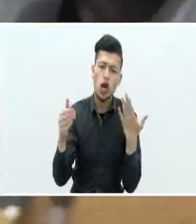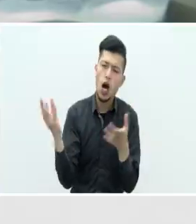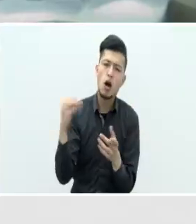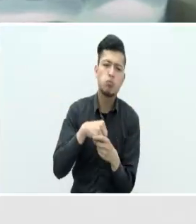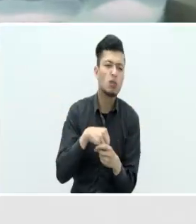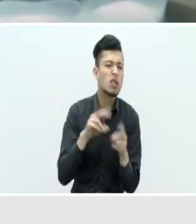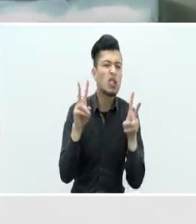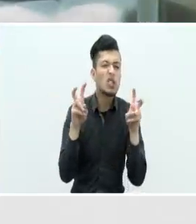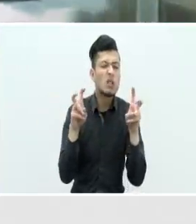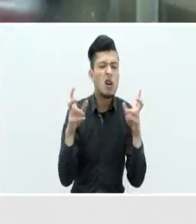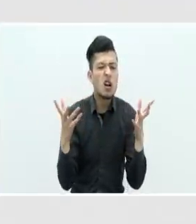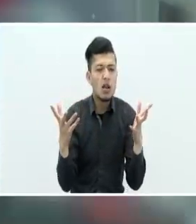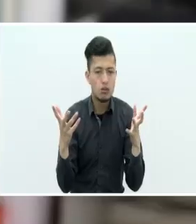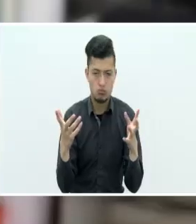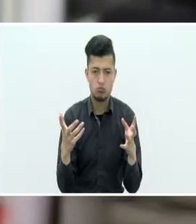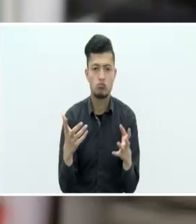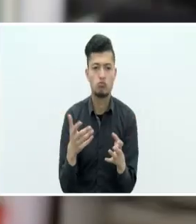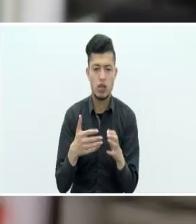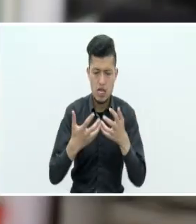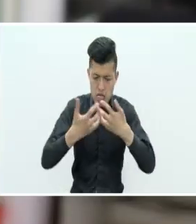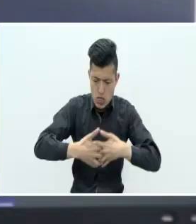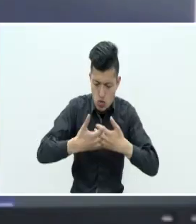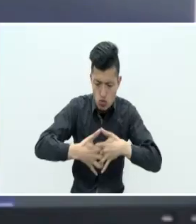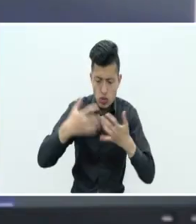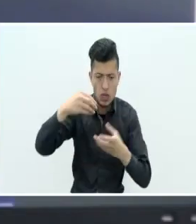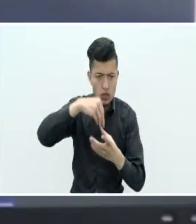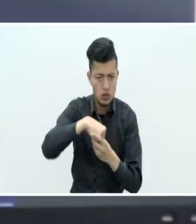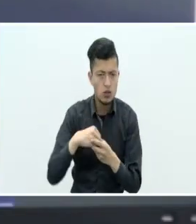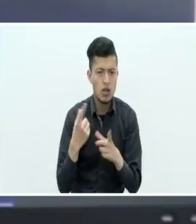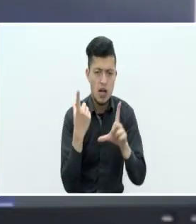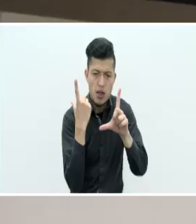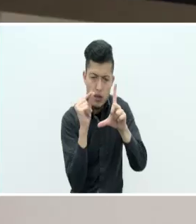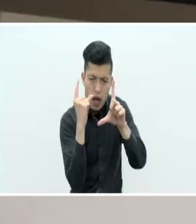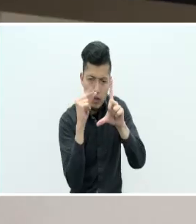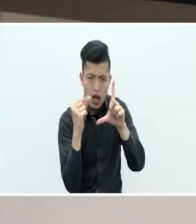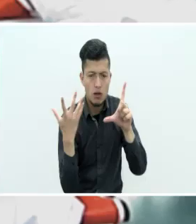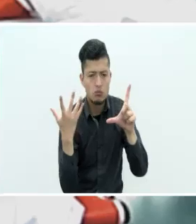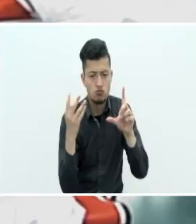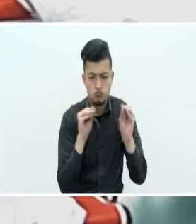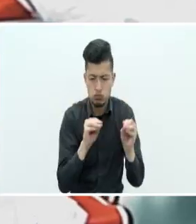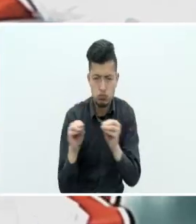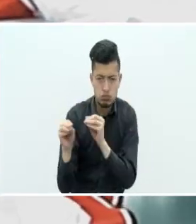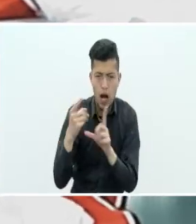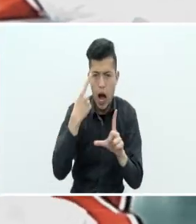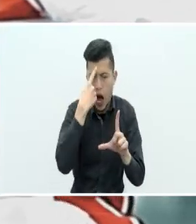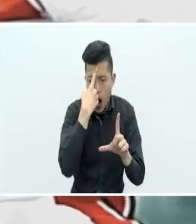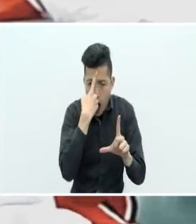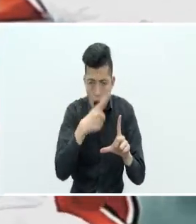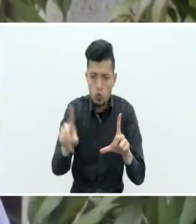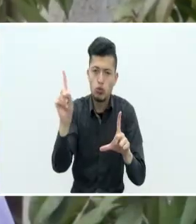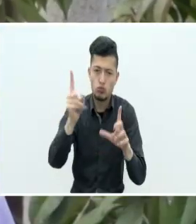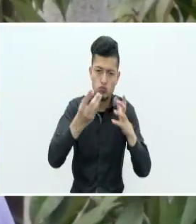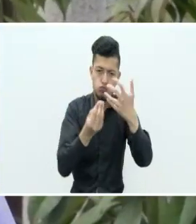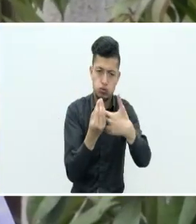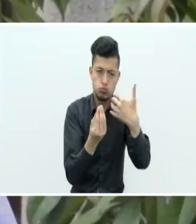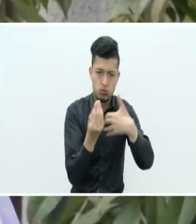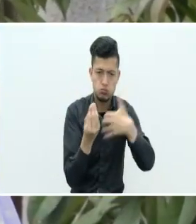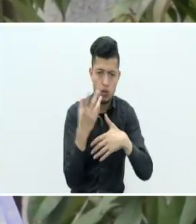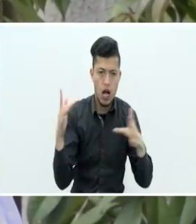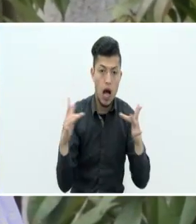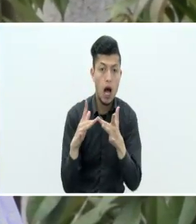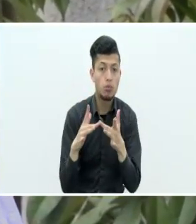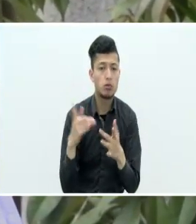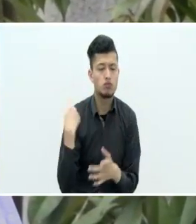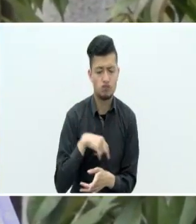a la industrialización, a la digitalización, a la automatización industrial. Para ello